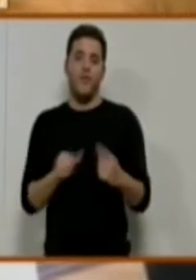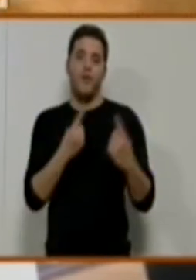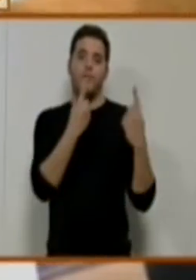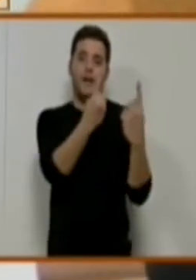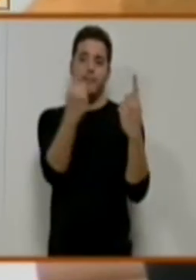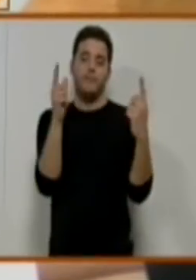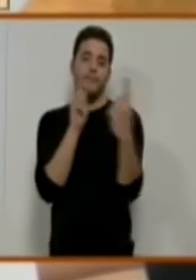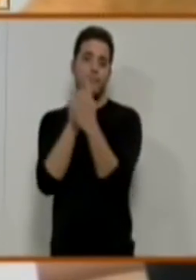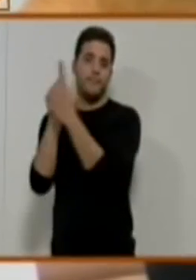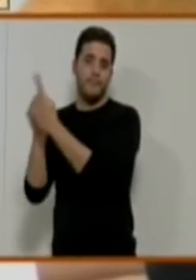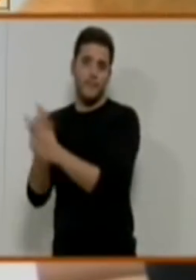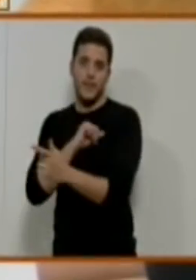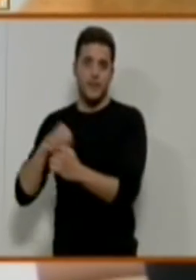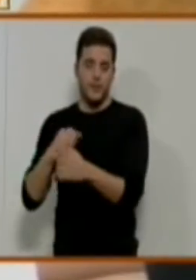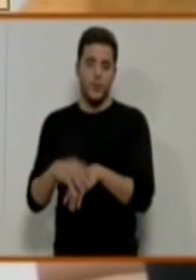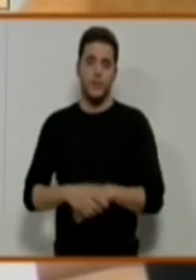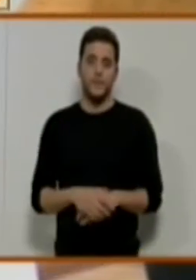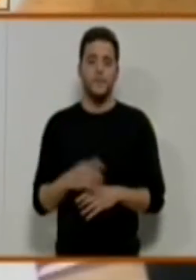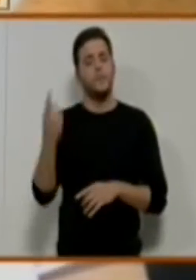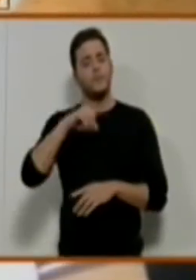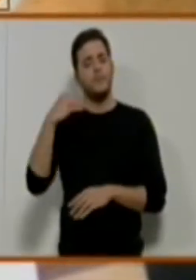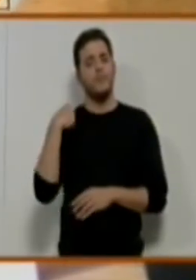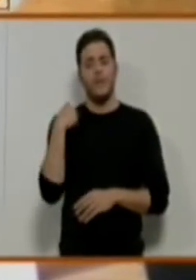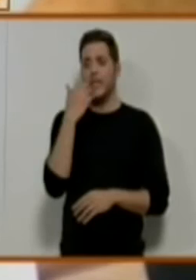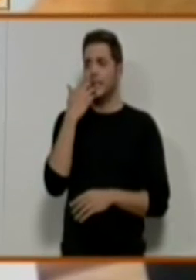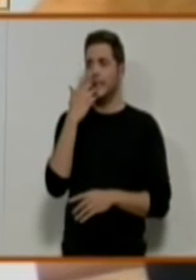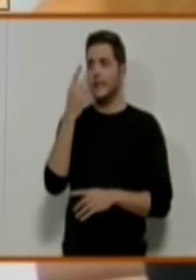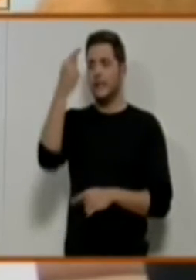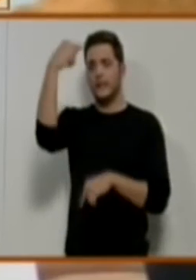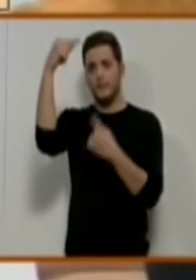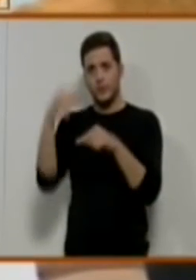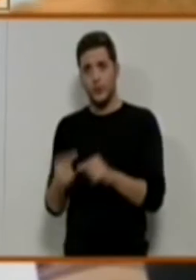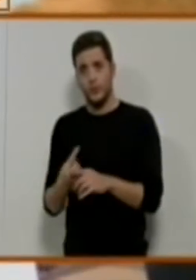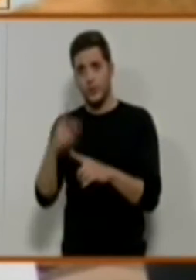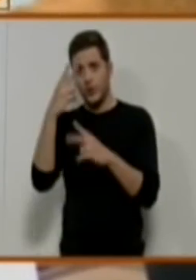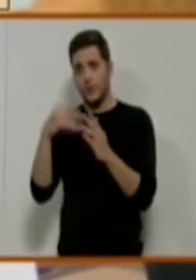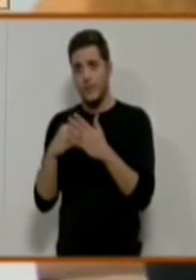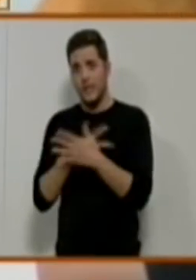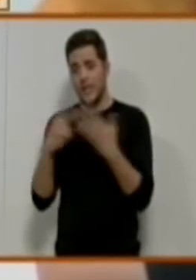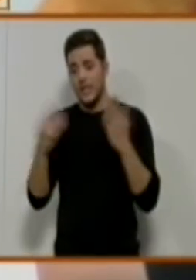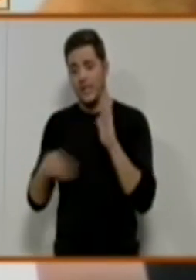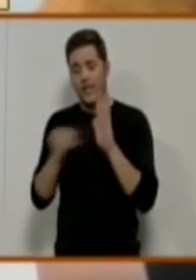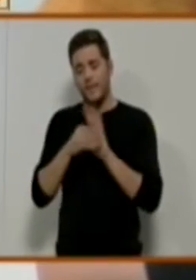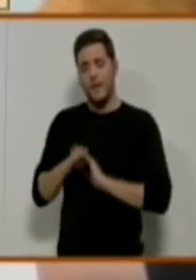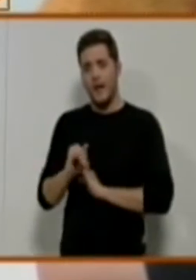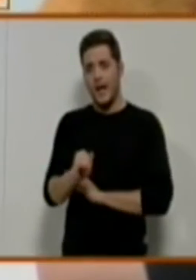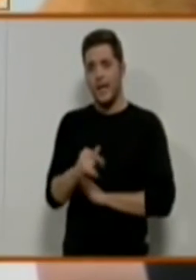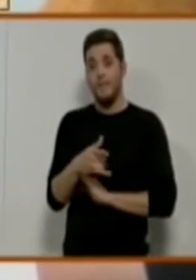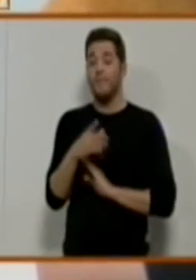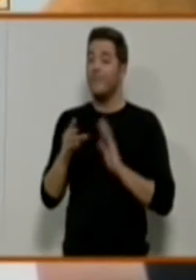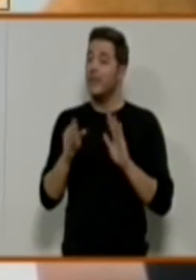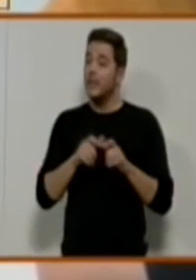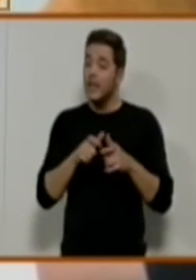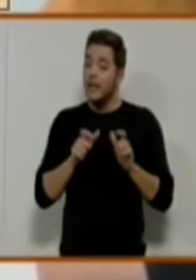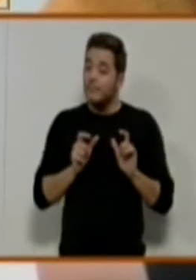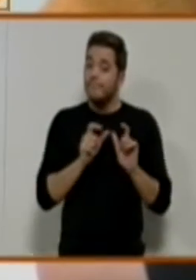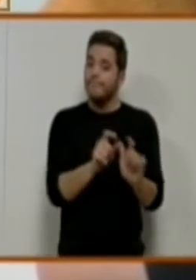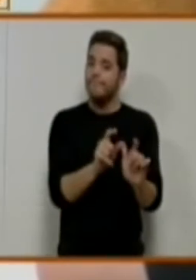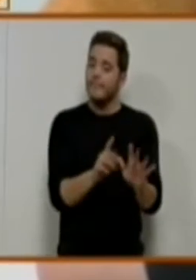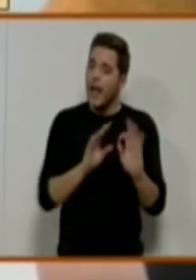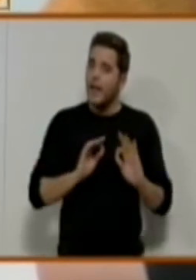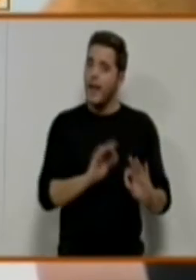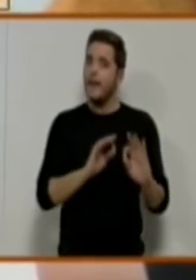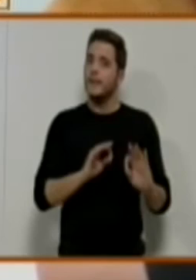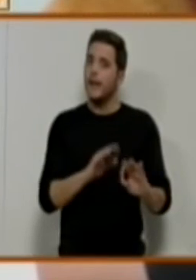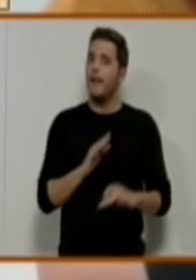Preguntabas también si había alguna partida presupuestaria para ello. No hay una partida concreta presupuestaria